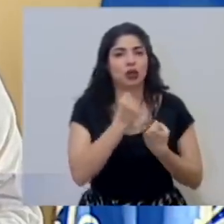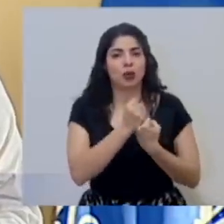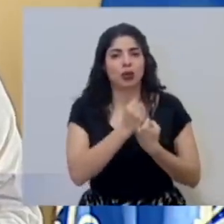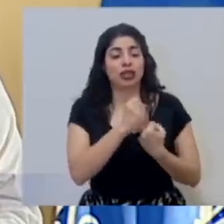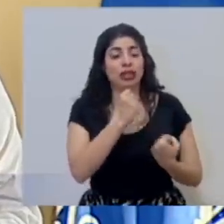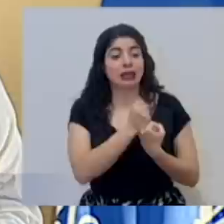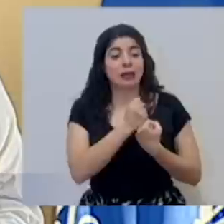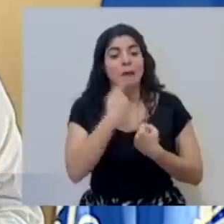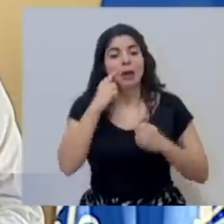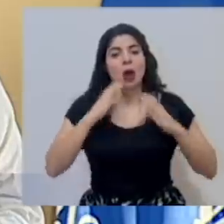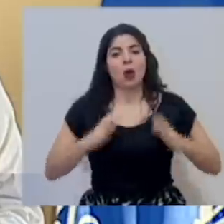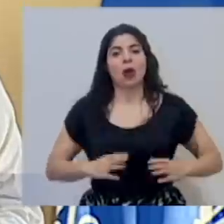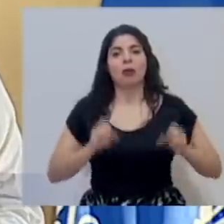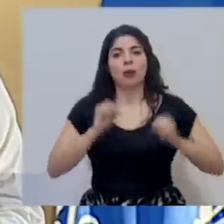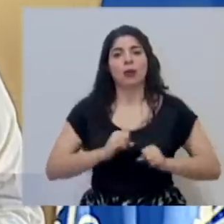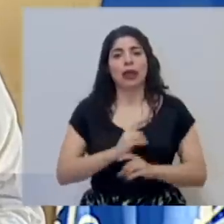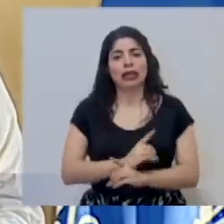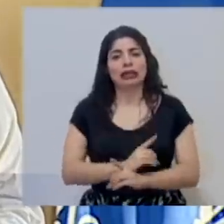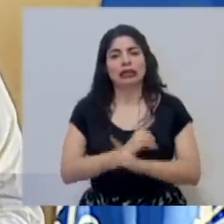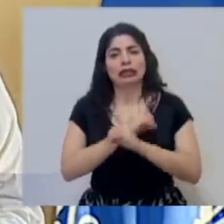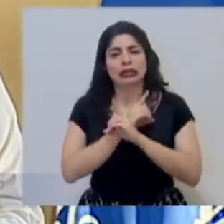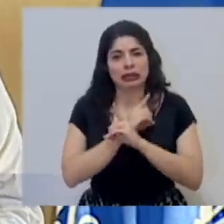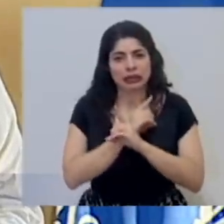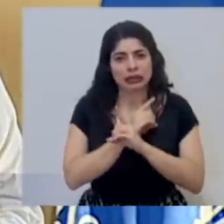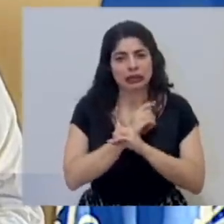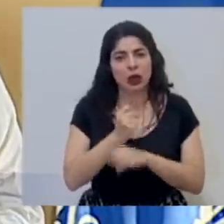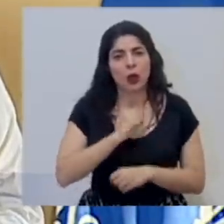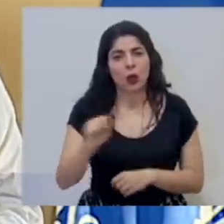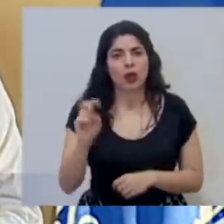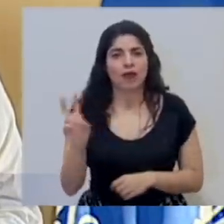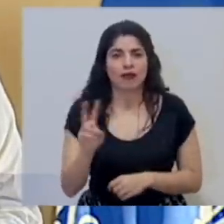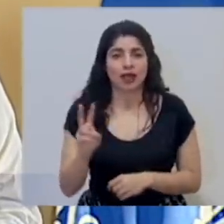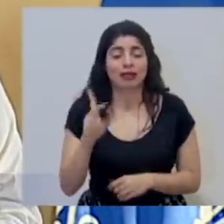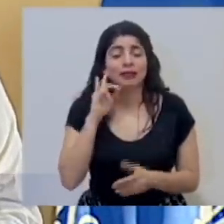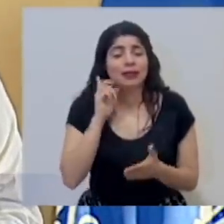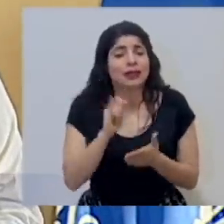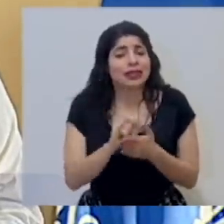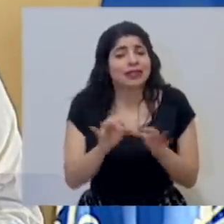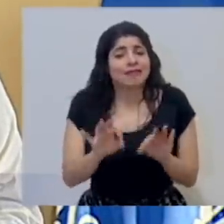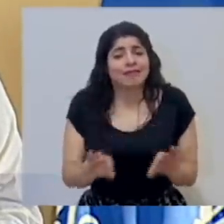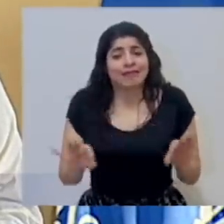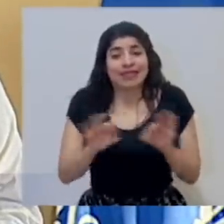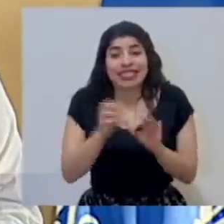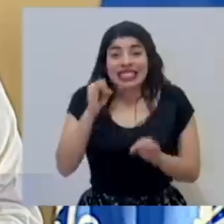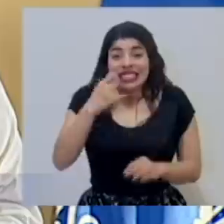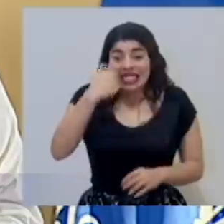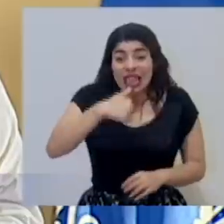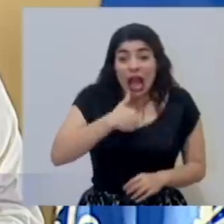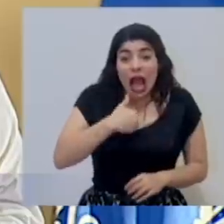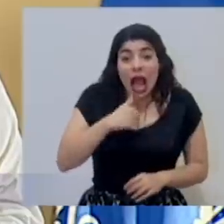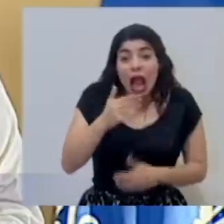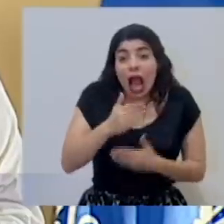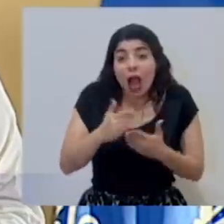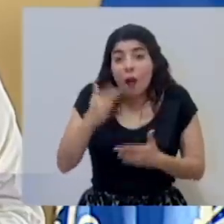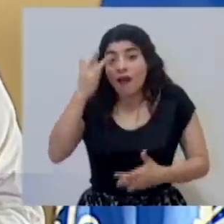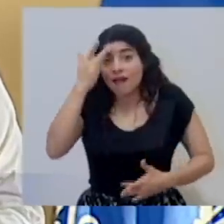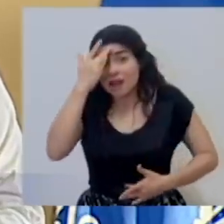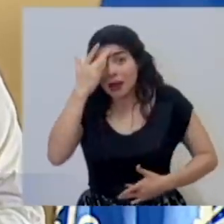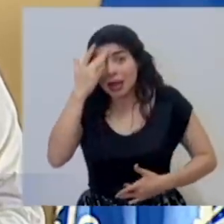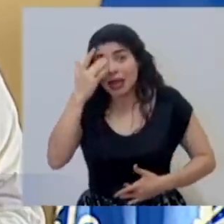organismo se defienda lo mejor posible contra el virus. Por eso es tan importante si uno padece alguna enfermedad crónica,